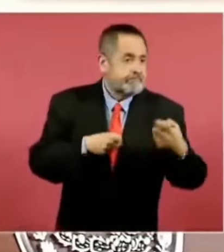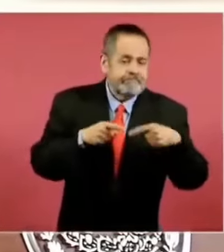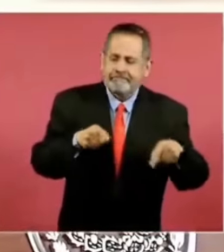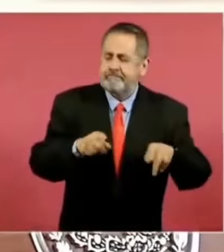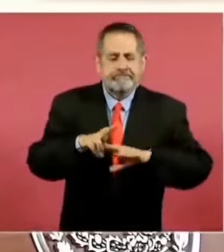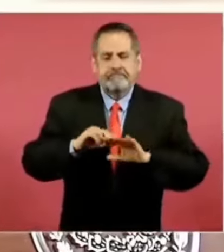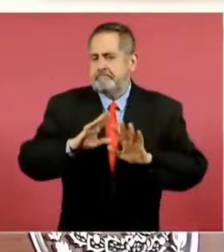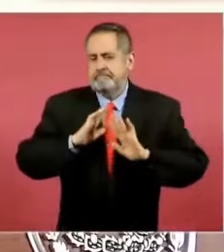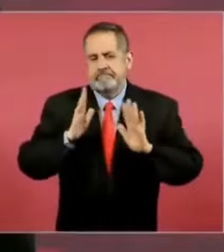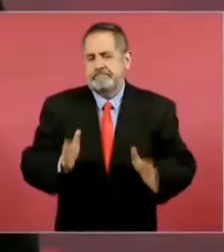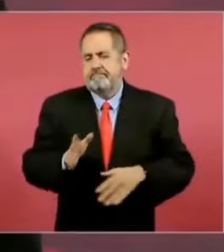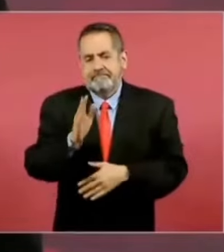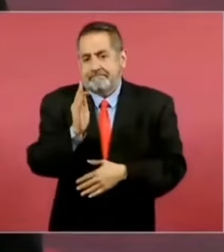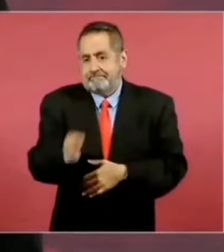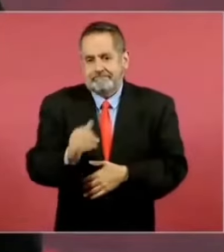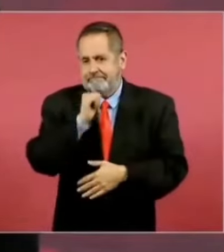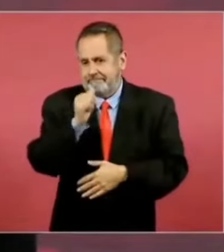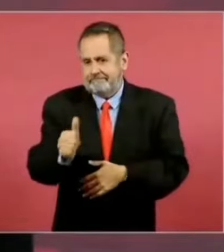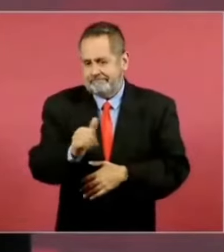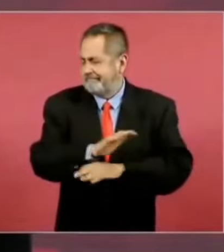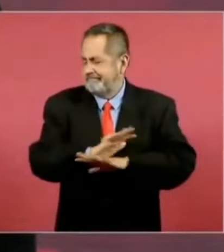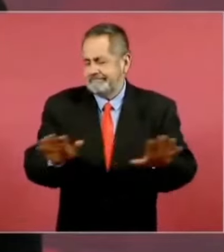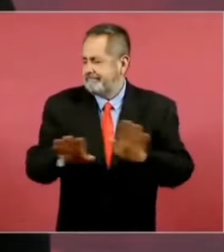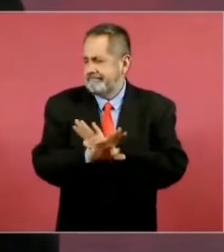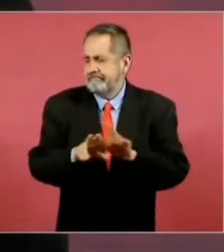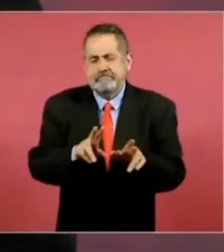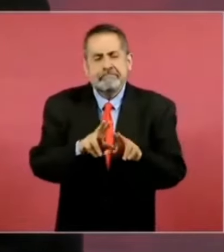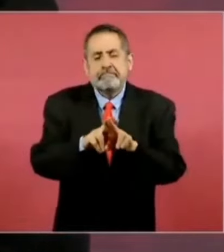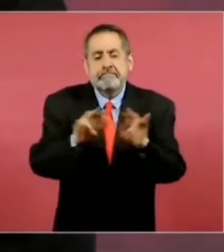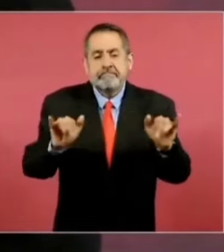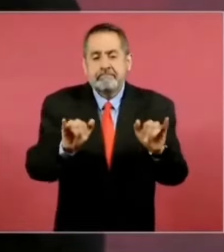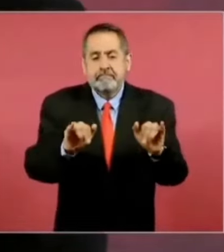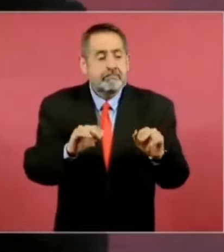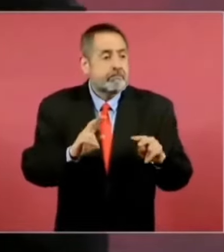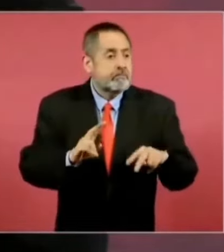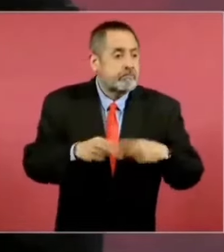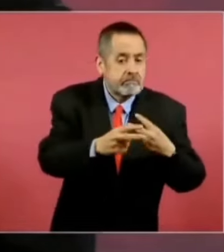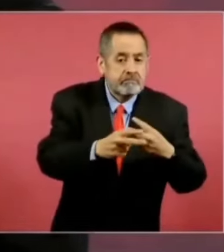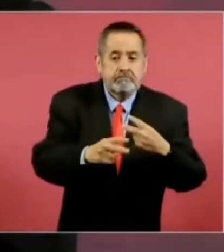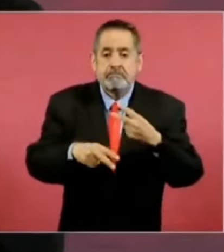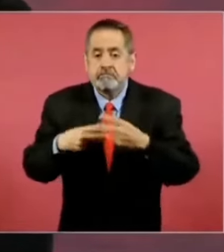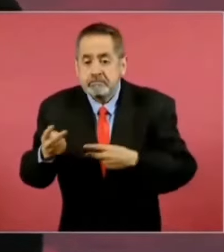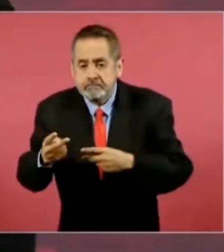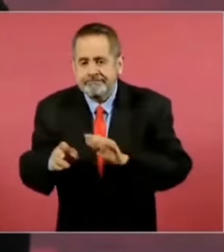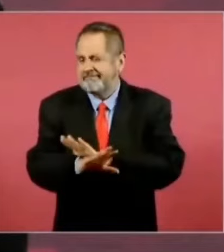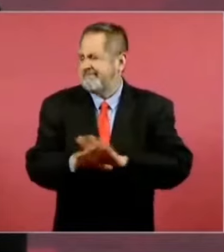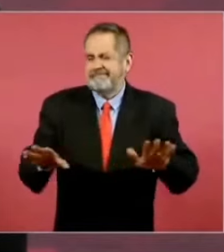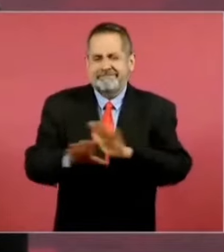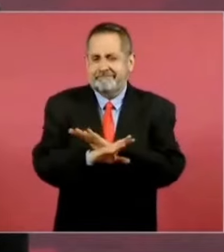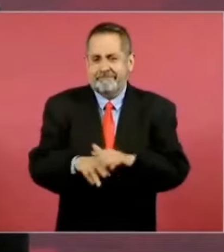a participar en nada, ni en México, ni en el extranjero,